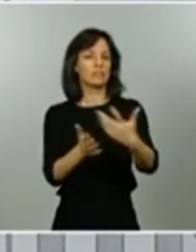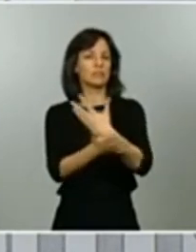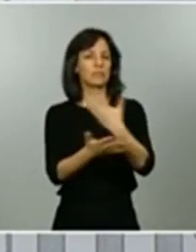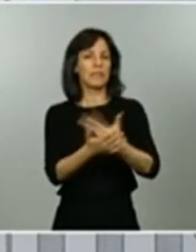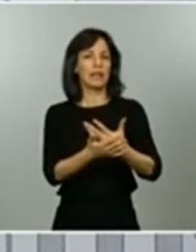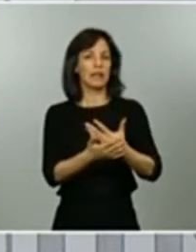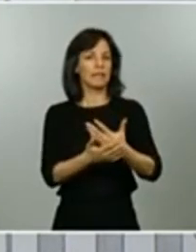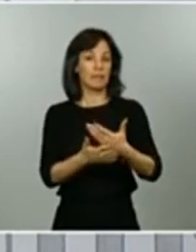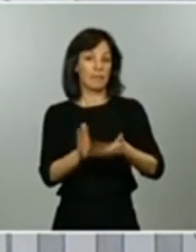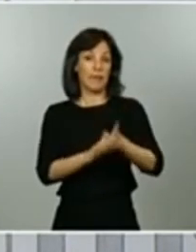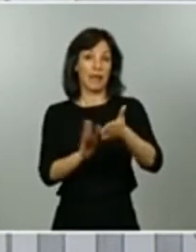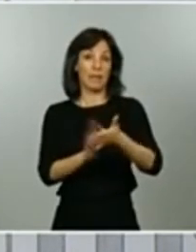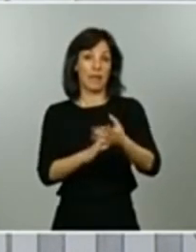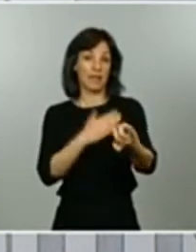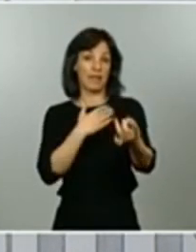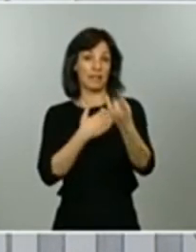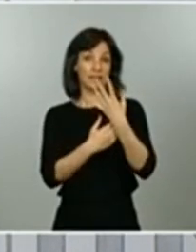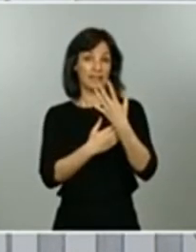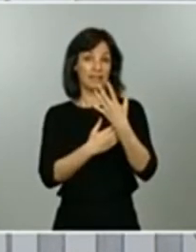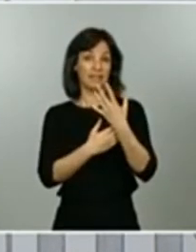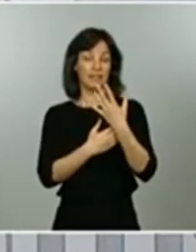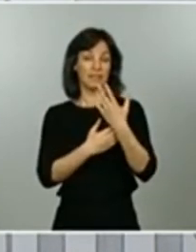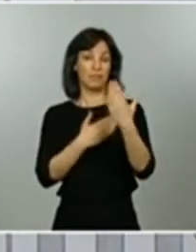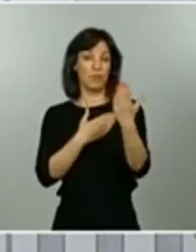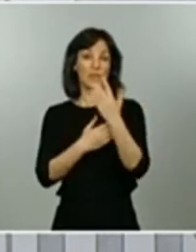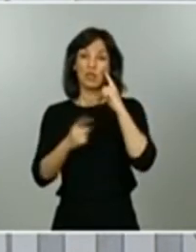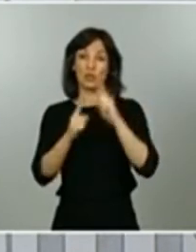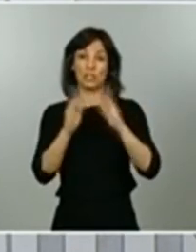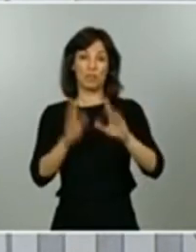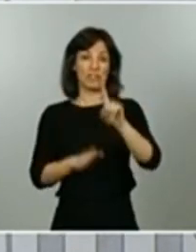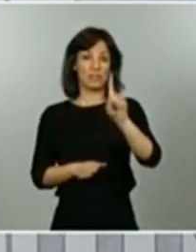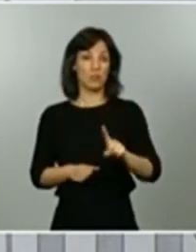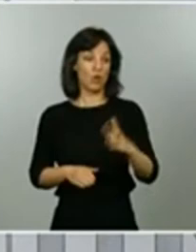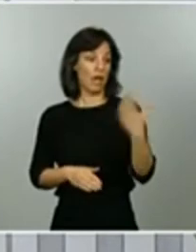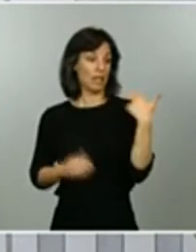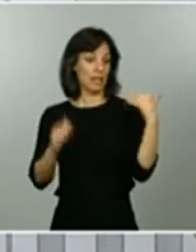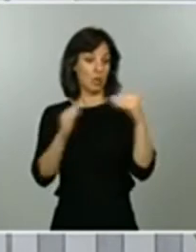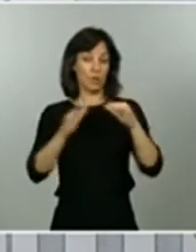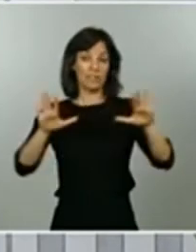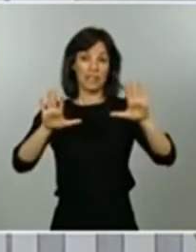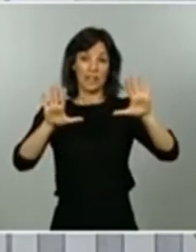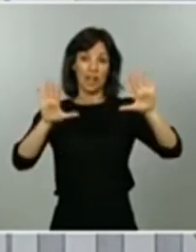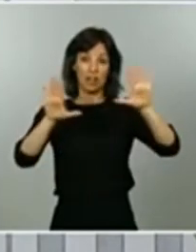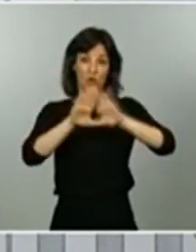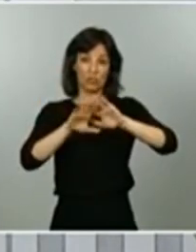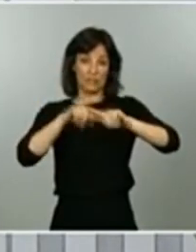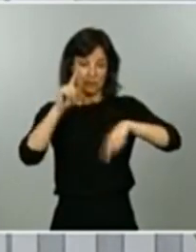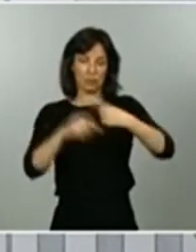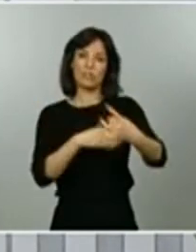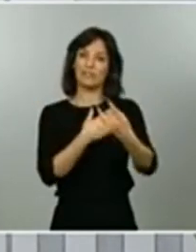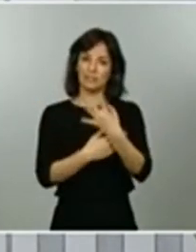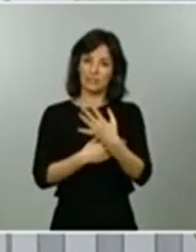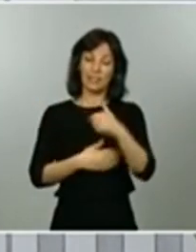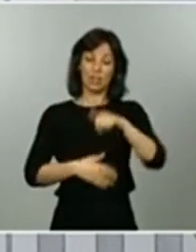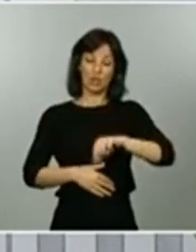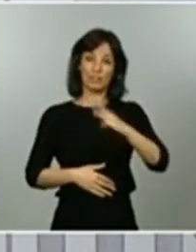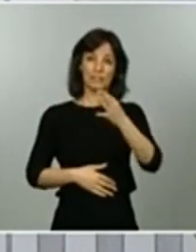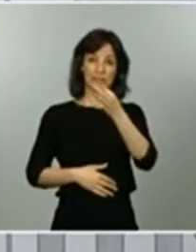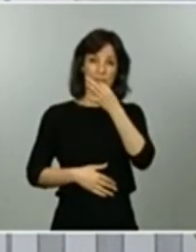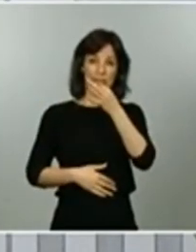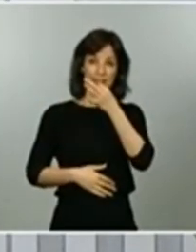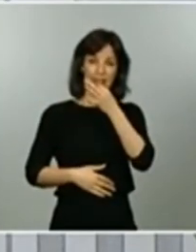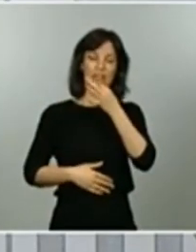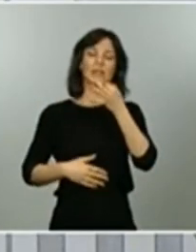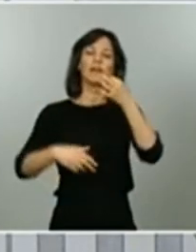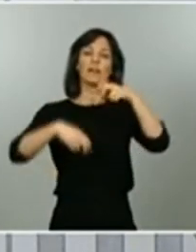que sucedió ayer jueves a ultimísima hora de pasadas las 10 de la noche y hoy hemos tenido a las 3 y media de la tarde otra reunión bilateral en que